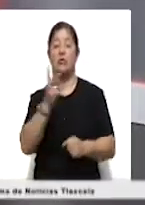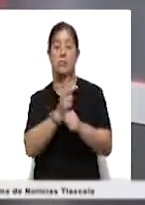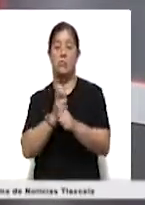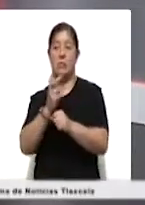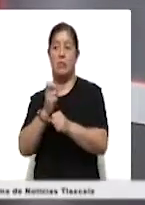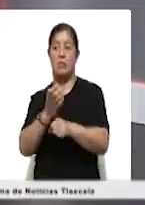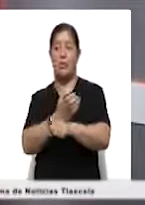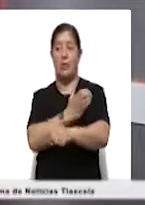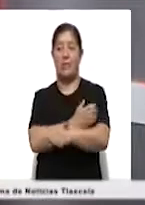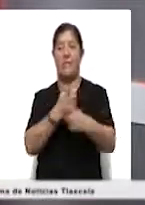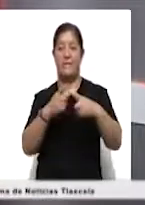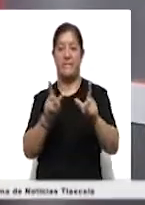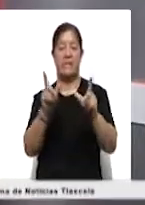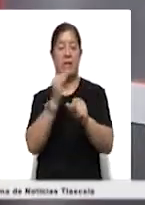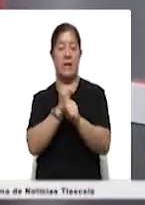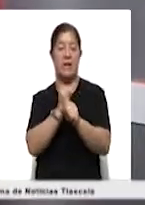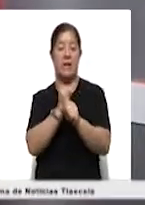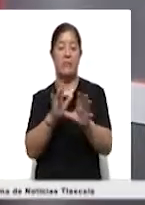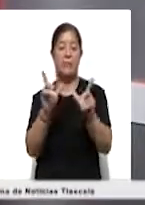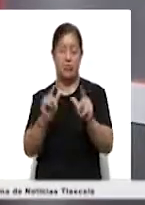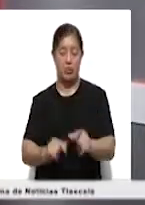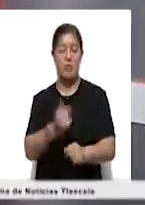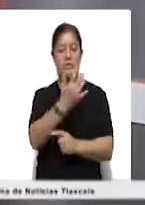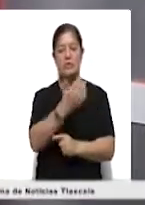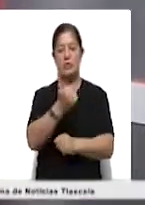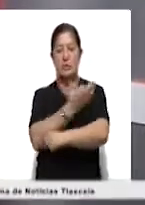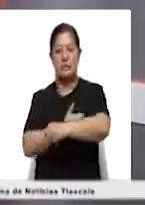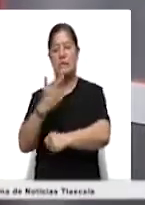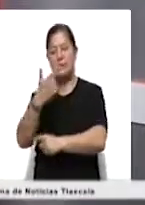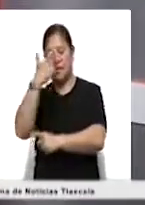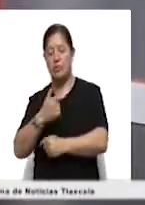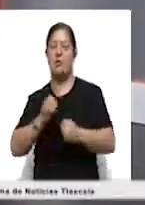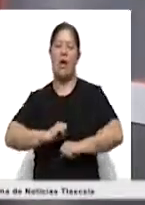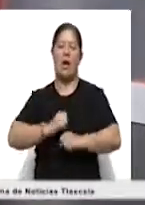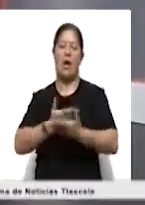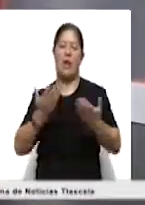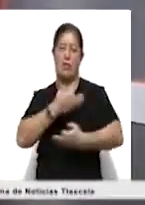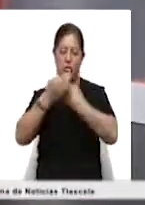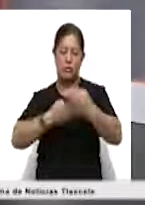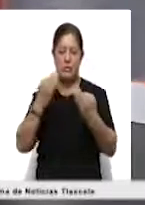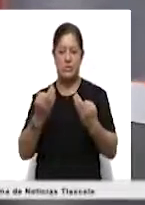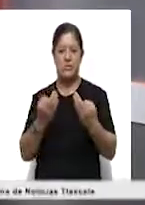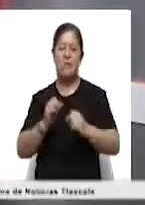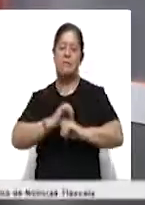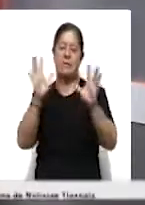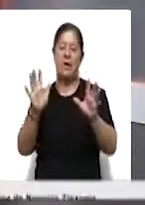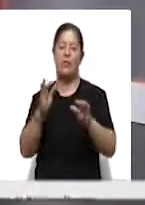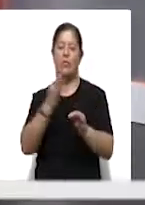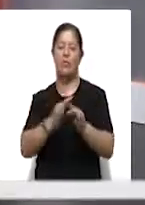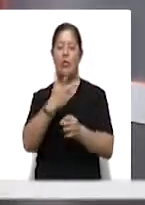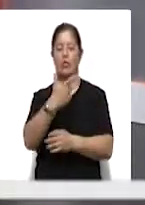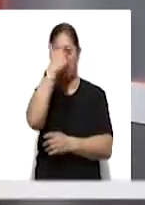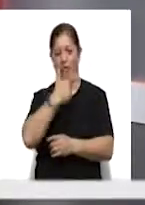acompañen de los diversos cortes 5, 6 y 7. Por supuesto, en la tercera emisión de Ahora Noticias en punto de las 20 horas. Que tengan